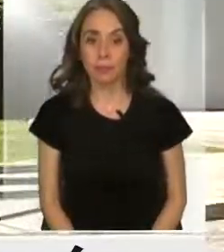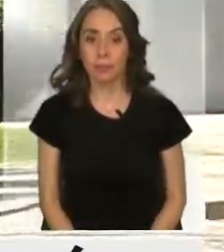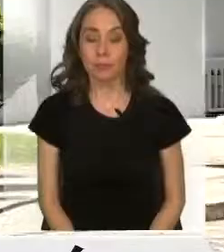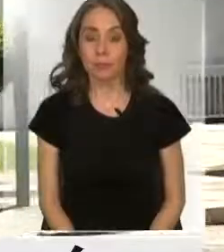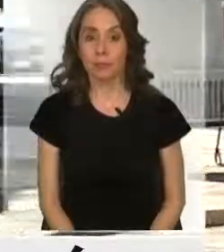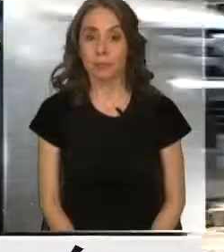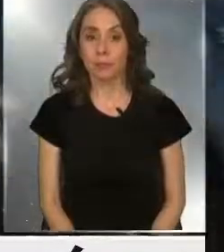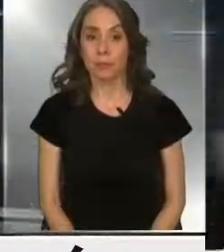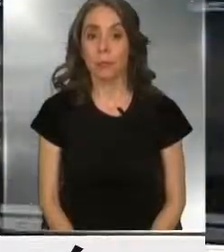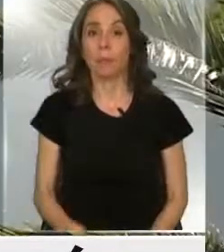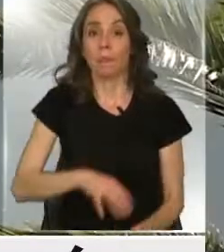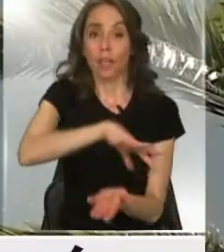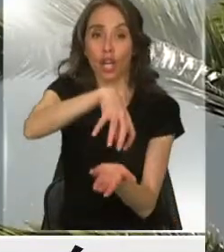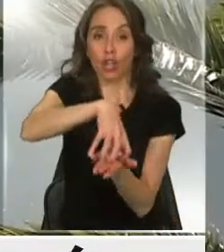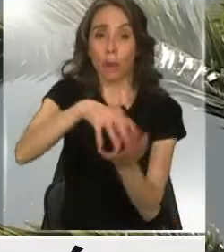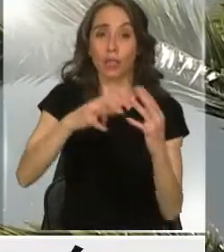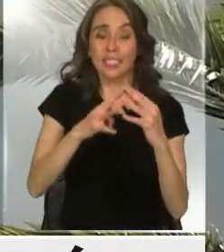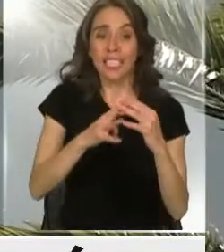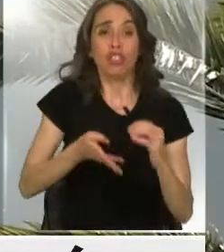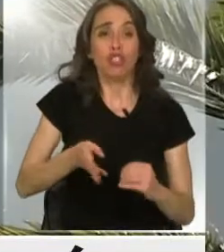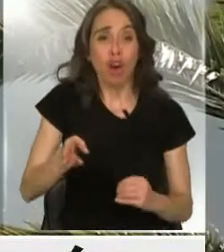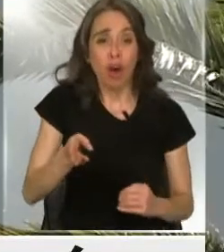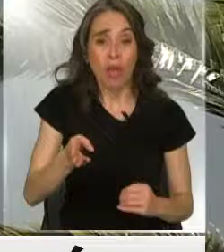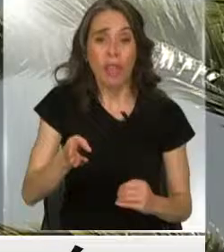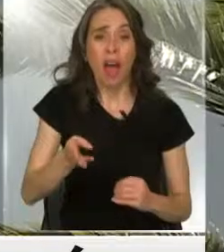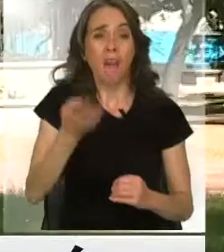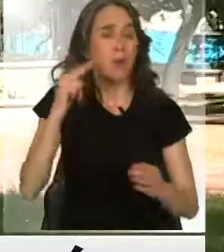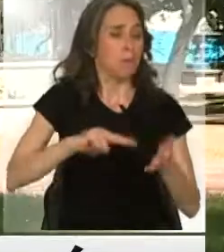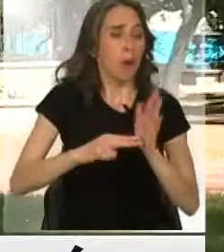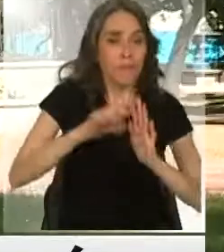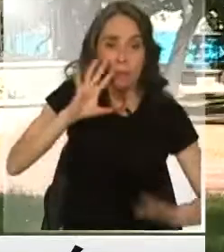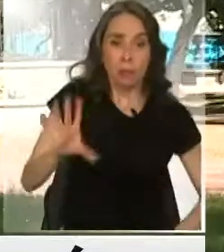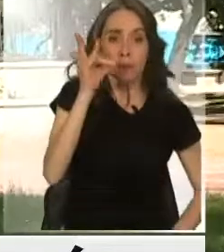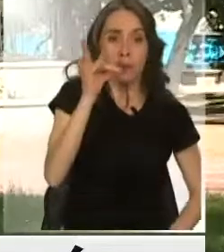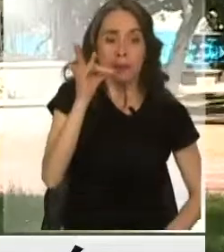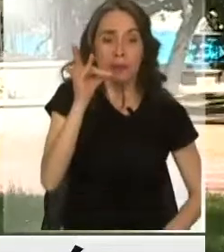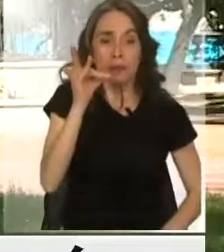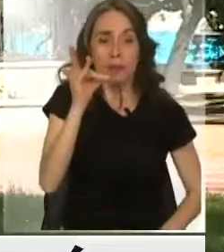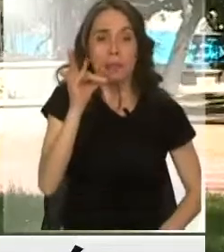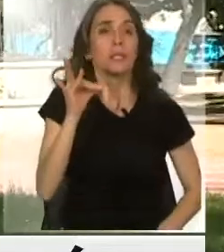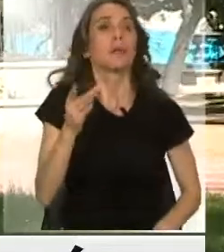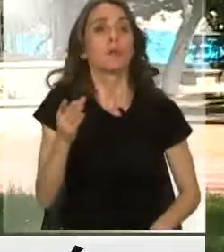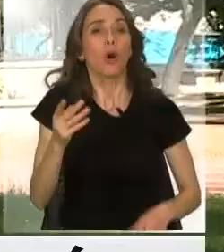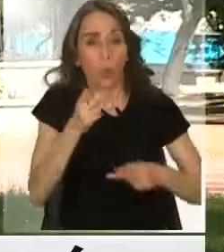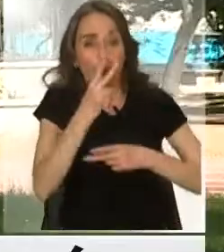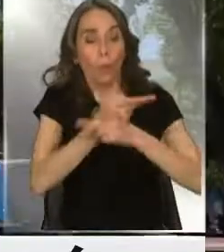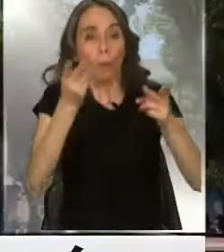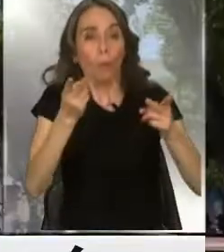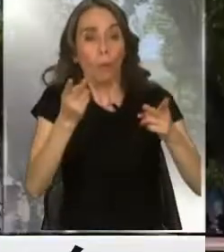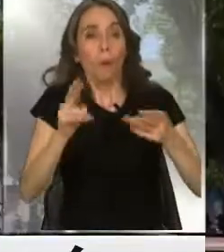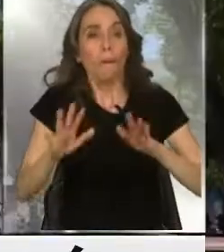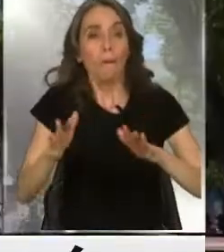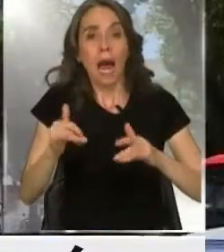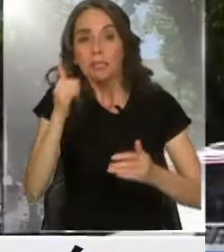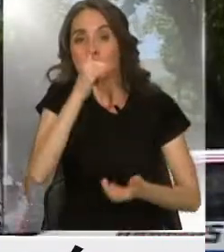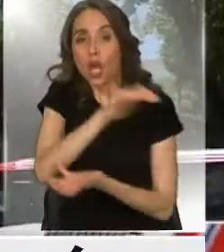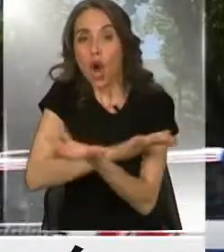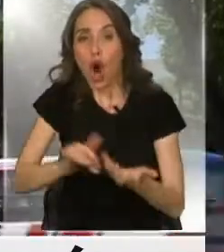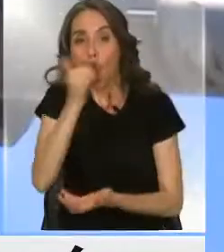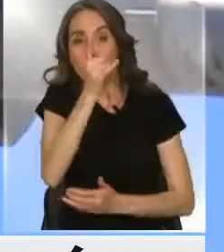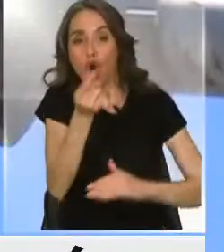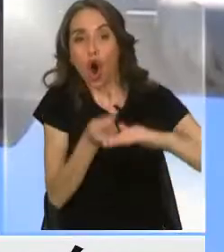Cuando aún la comuna de Chillán no logra recuperarse del remesón por los coletazos que recibió del escándalo de supuesta corrupción,